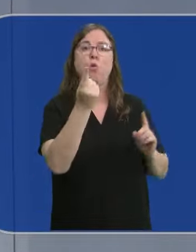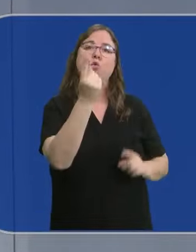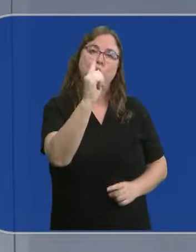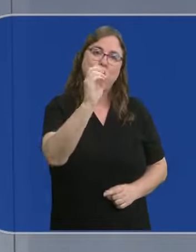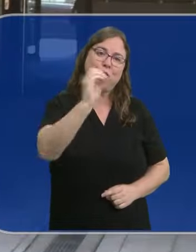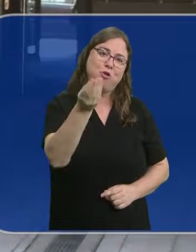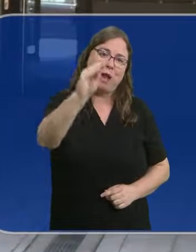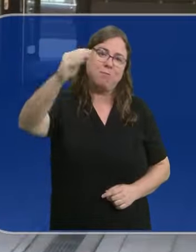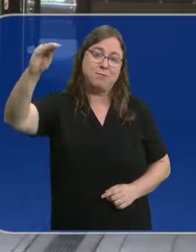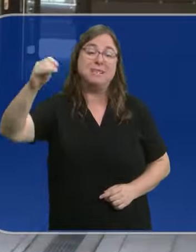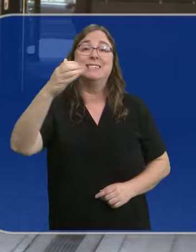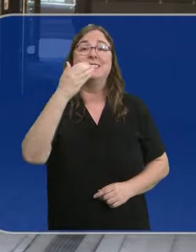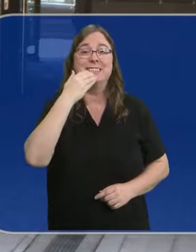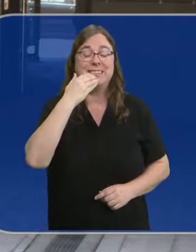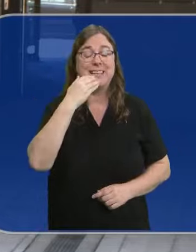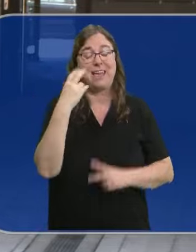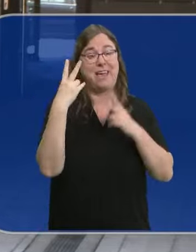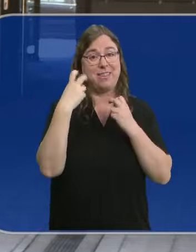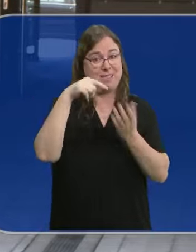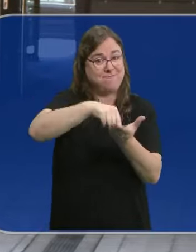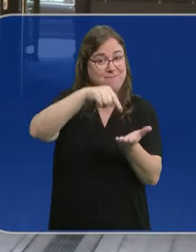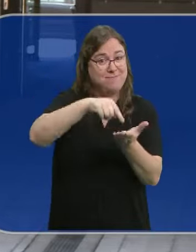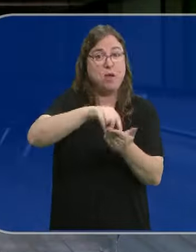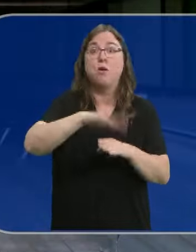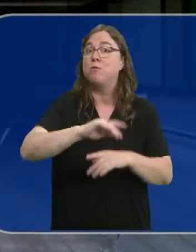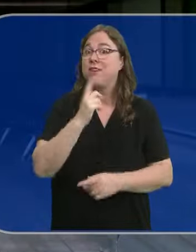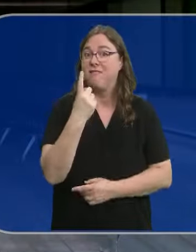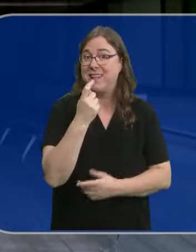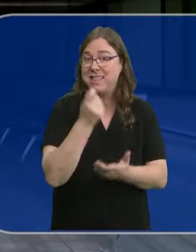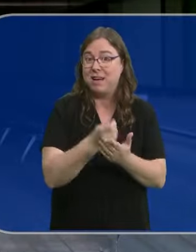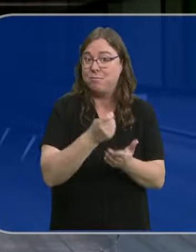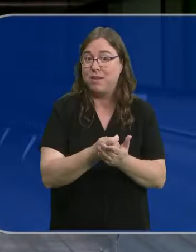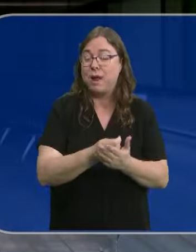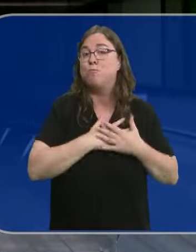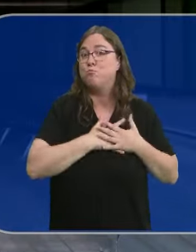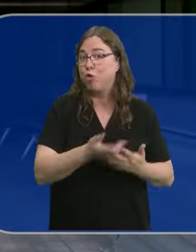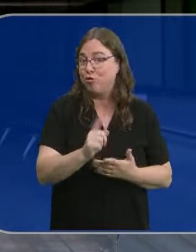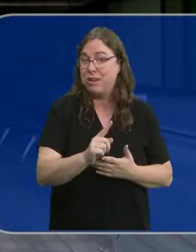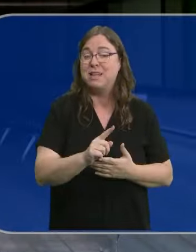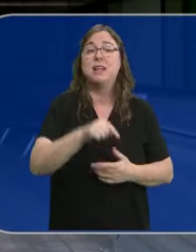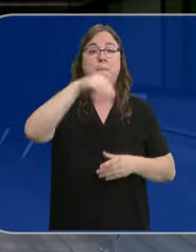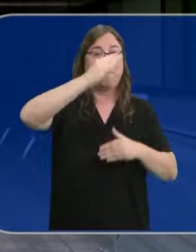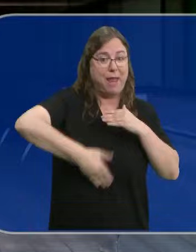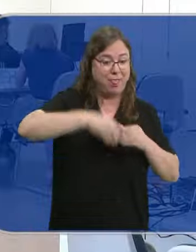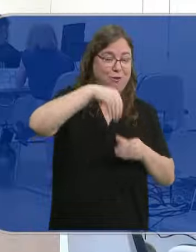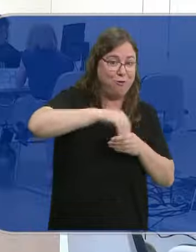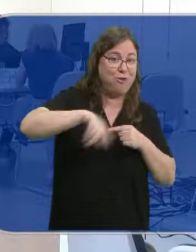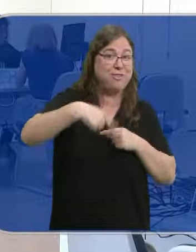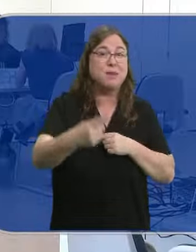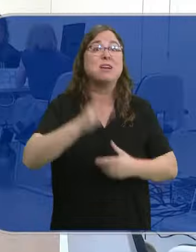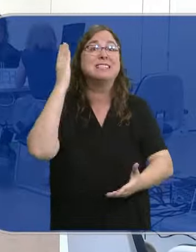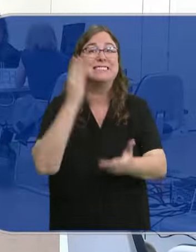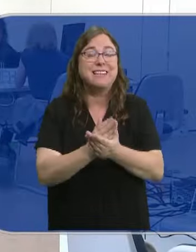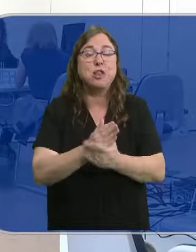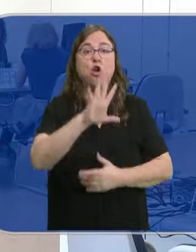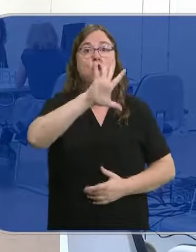Pero ese no es el peor de los casos. Si la agencia tributaria te requiere el pago porque no la has presentado de forma voluntaria, ni dentro ni fuera del plazo, te expones a